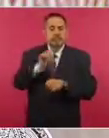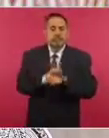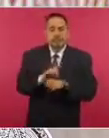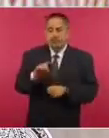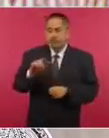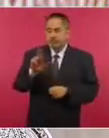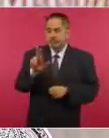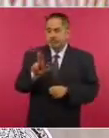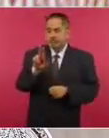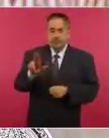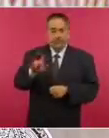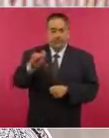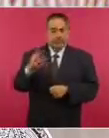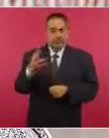de enero del 2023.